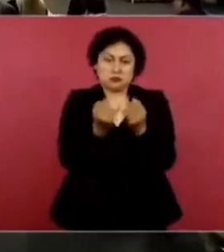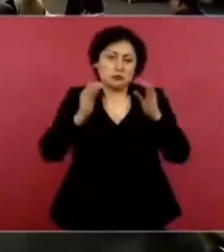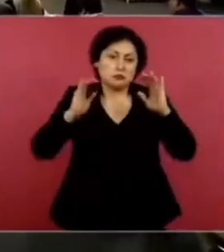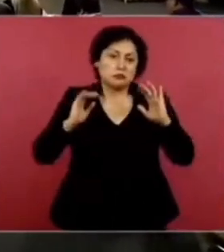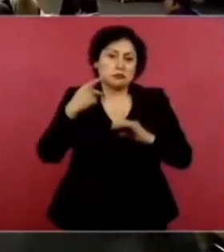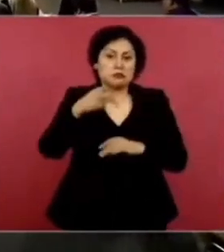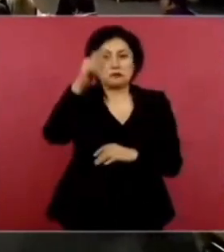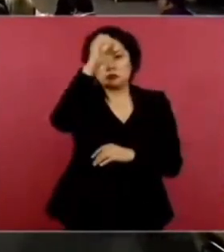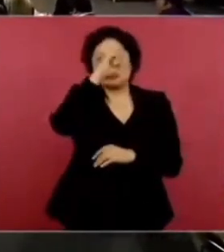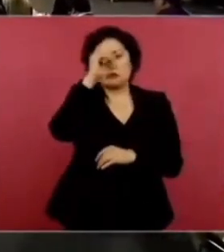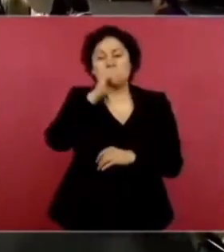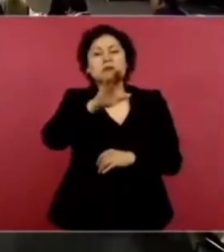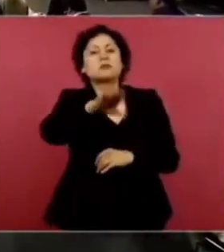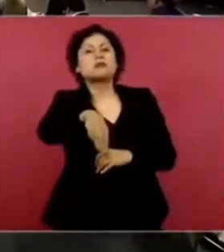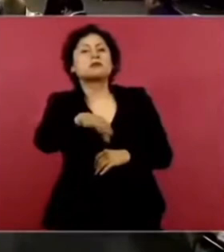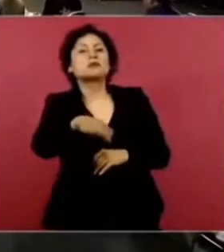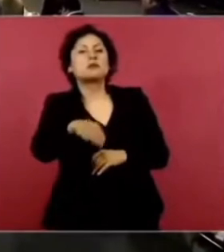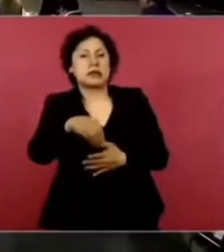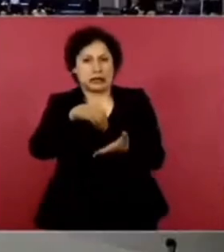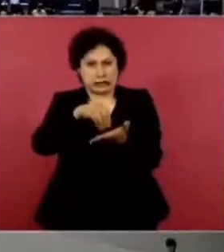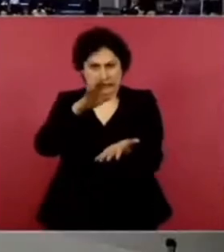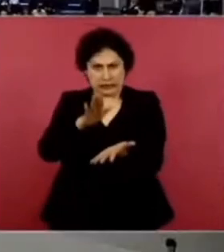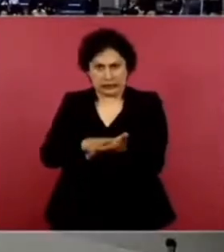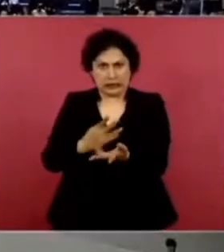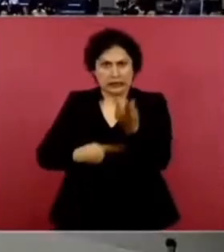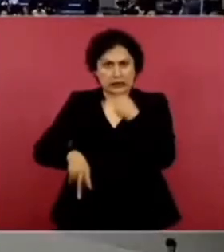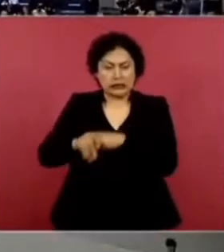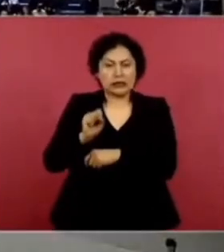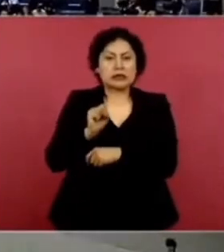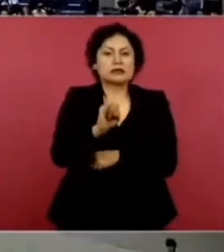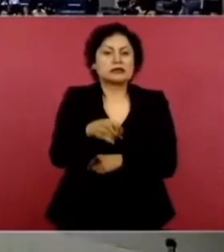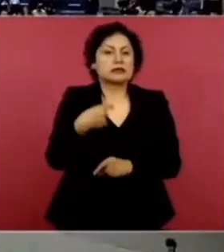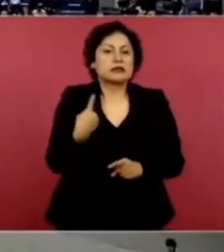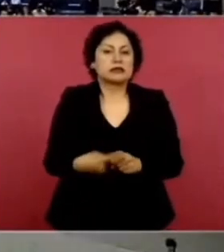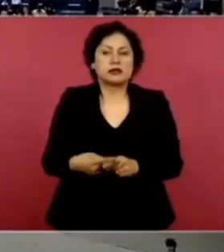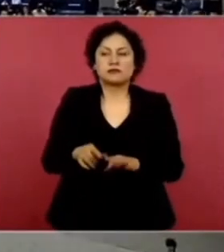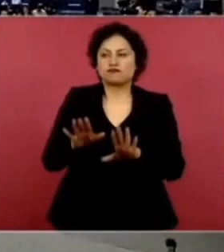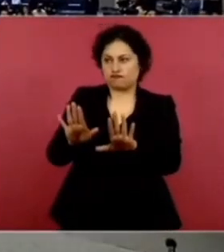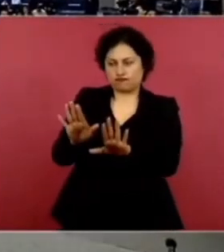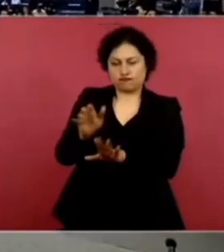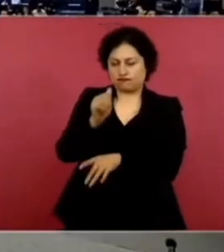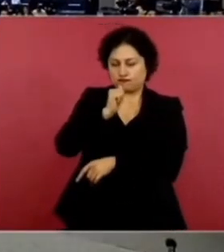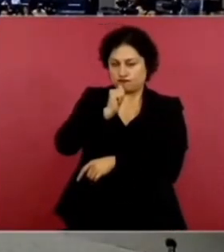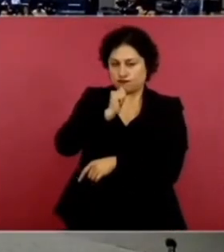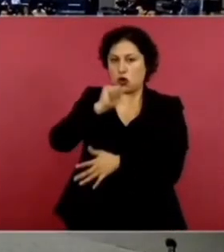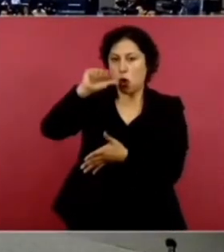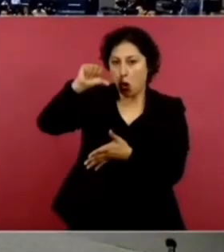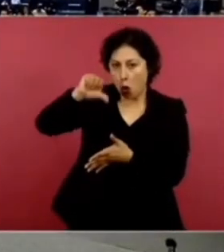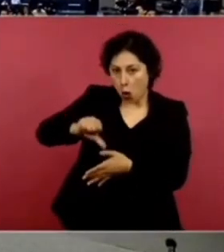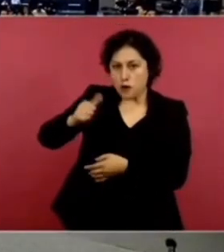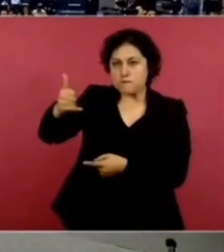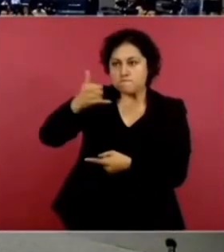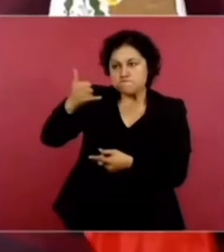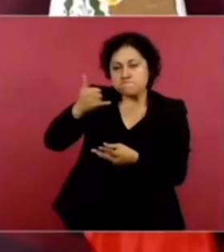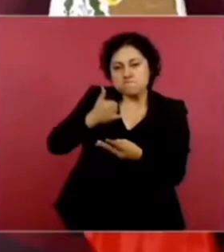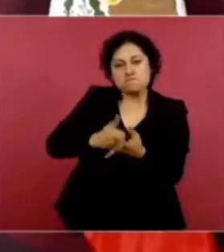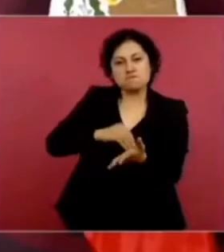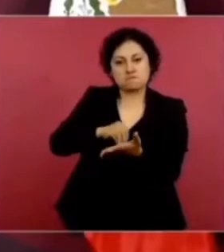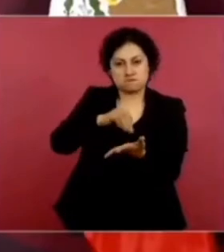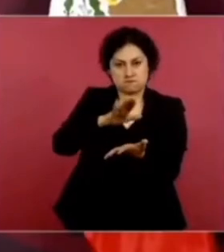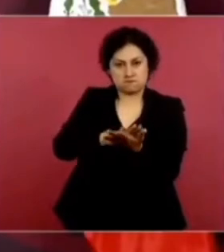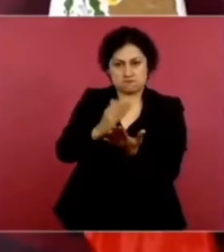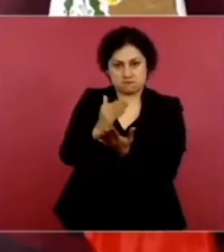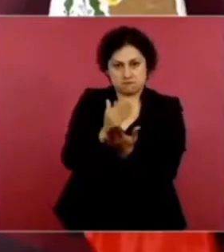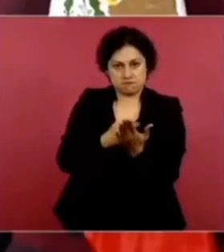¿Quién les ha confirmado, presidente? ¿Mandatarios? Todavía hoy vamos a saber sobre quiénes van a asistir. Ok.